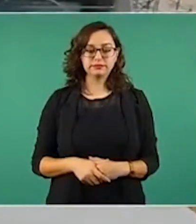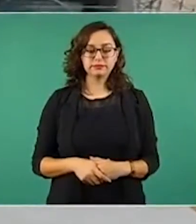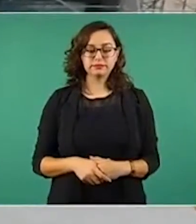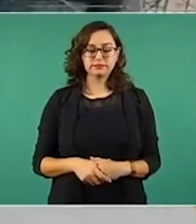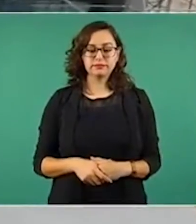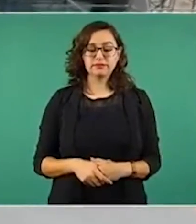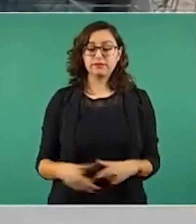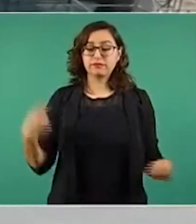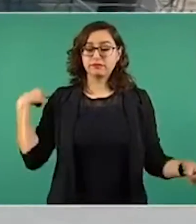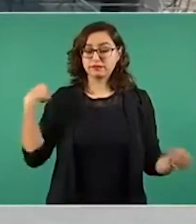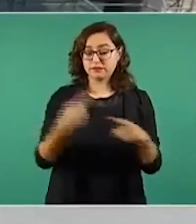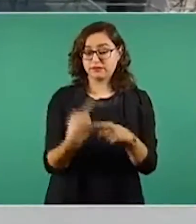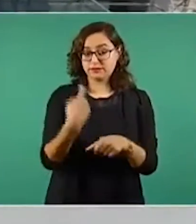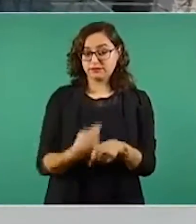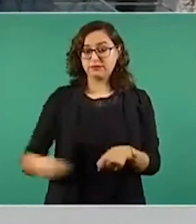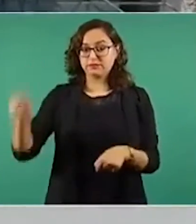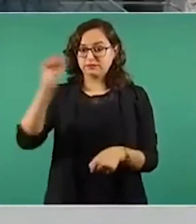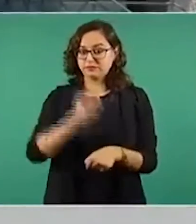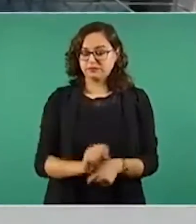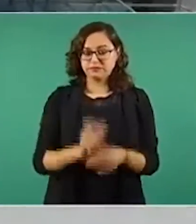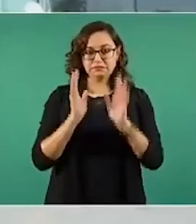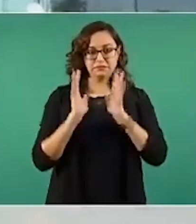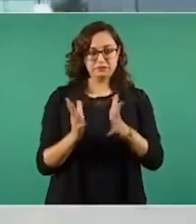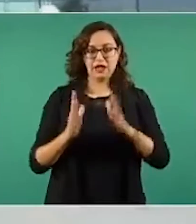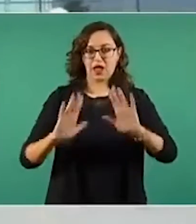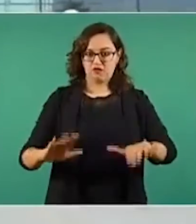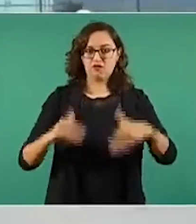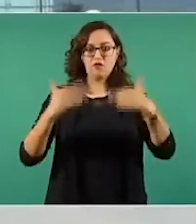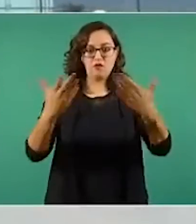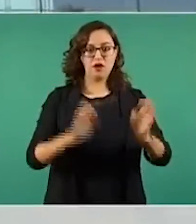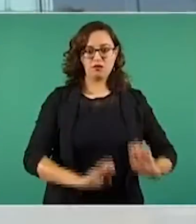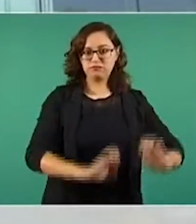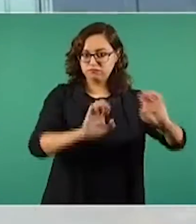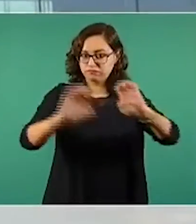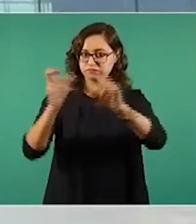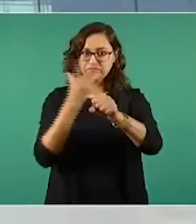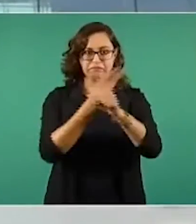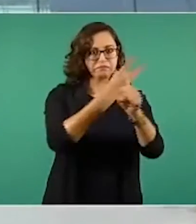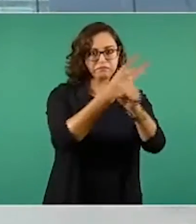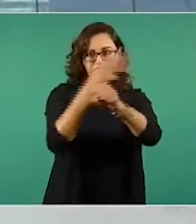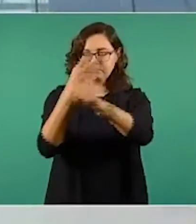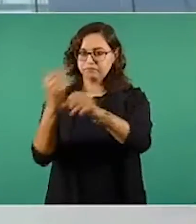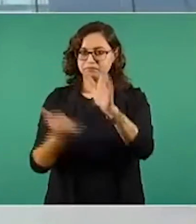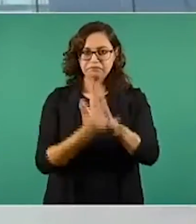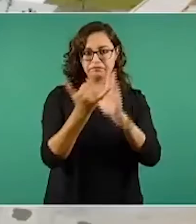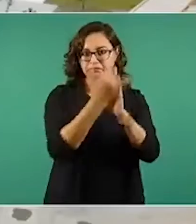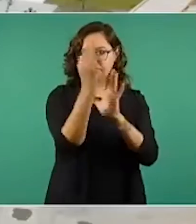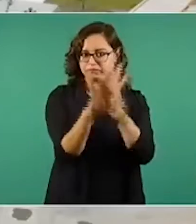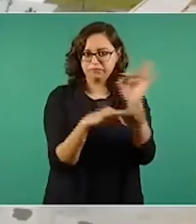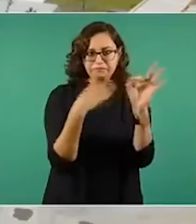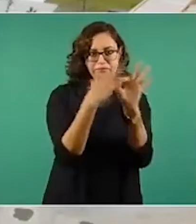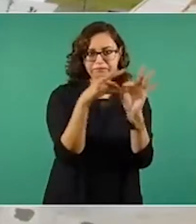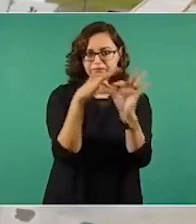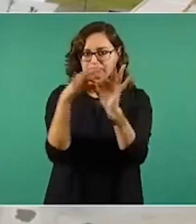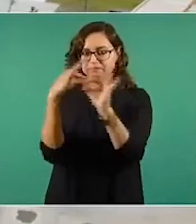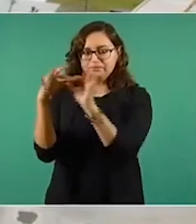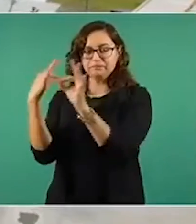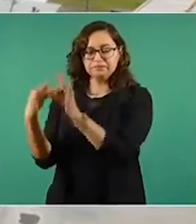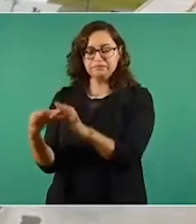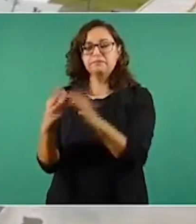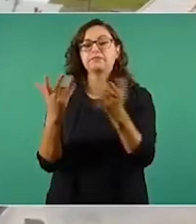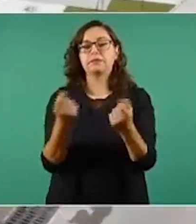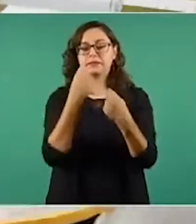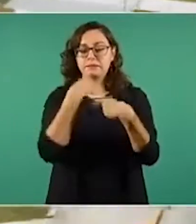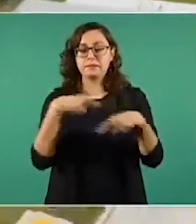Esta semana se reporta la última etapa de trabajos exteriores del acceso principal peatonal a la nueva refinería. Se realizan trabajos